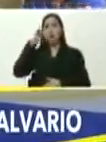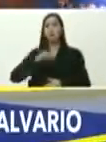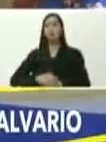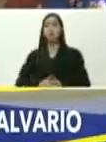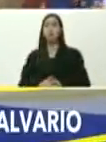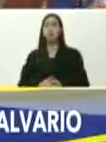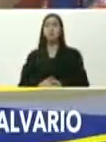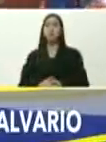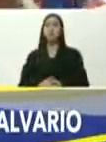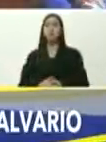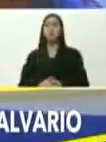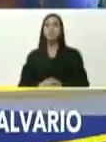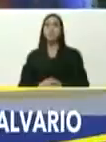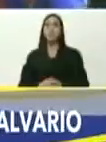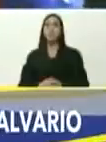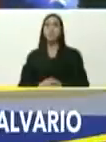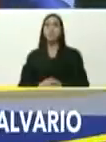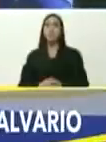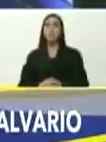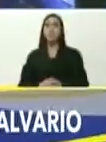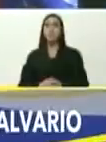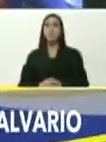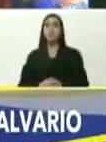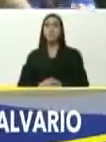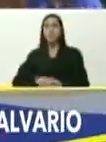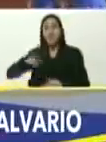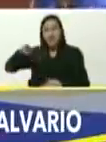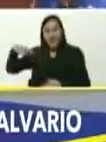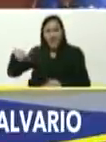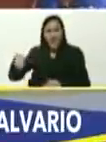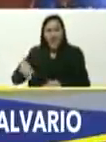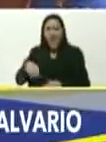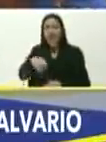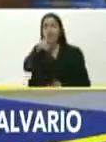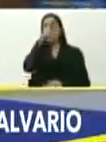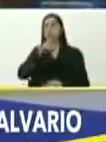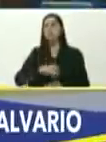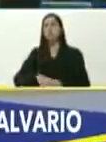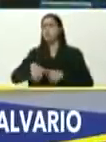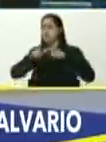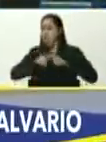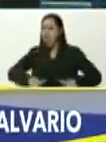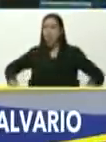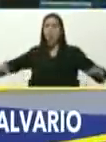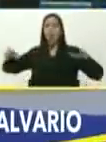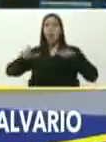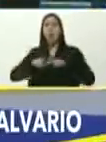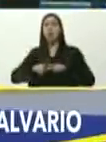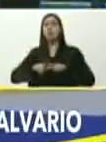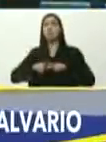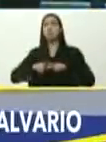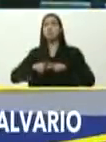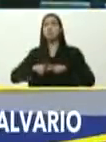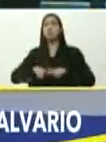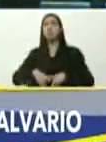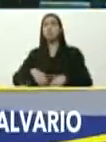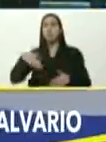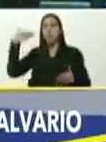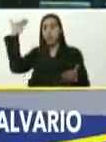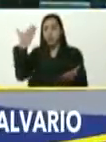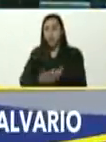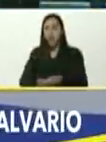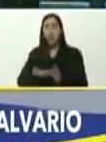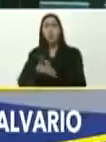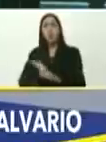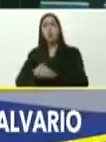desde lo que viene, por allá, del río, del manantial, del lago, de la represa, hasta el paso,